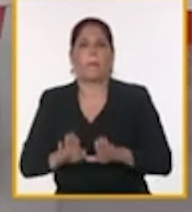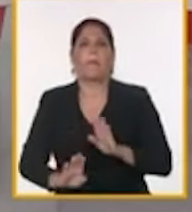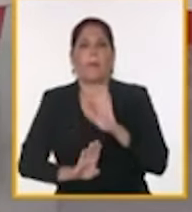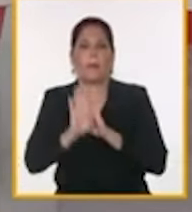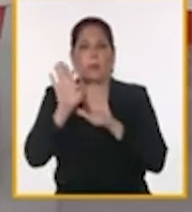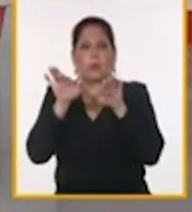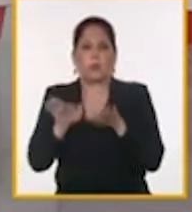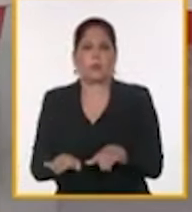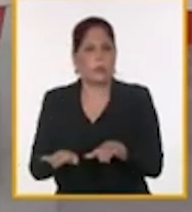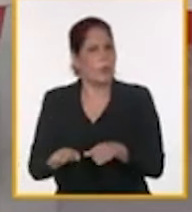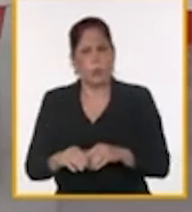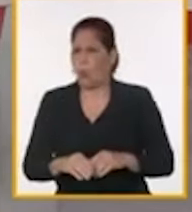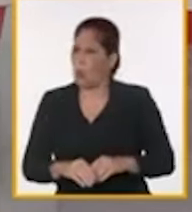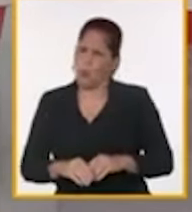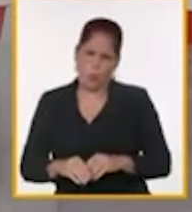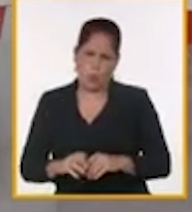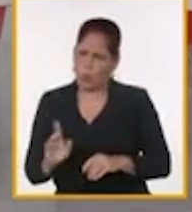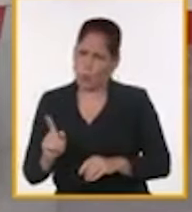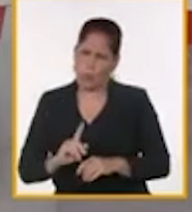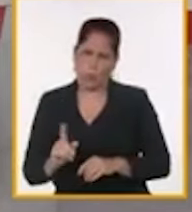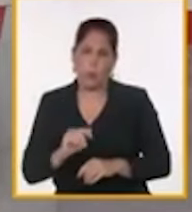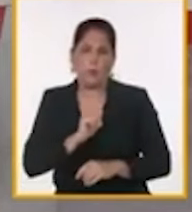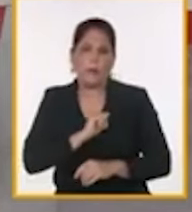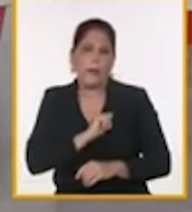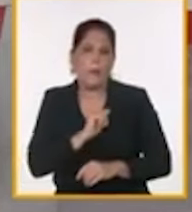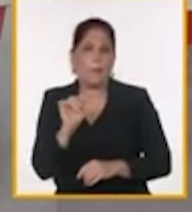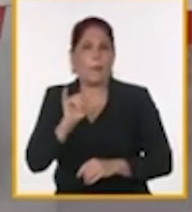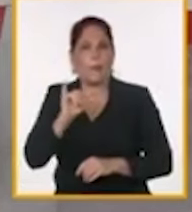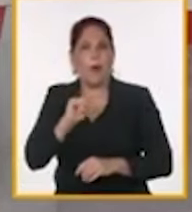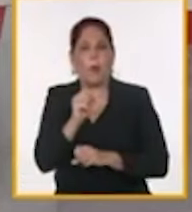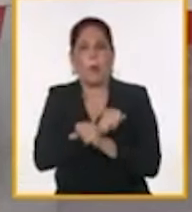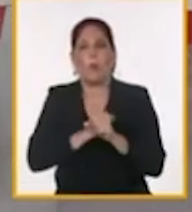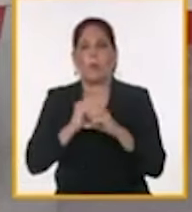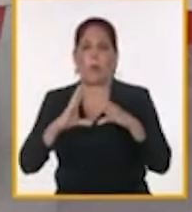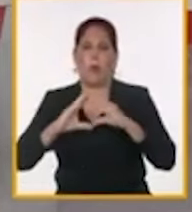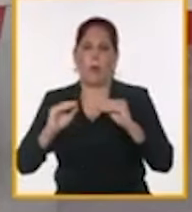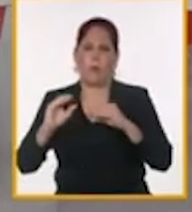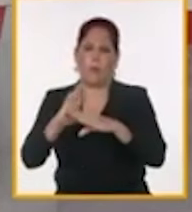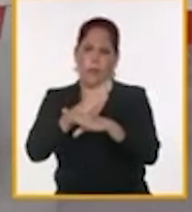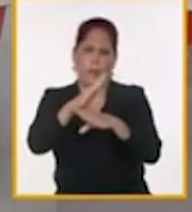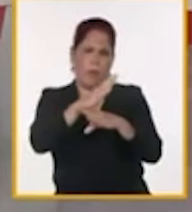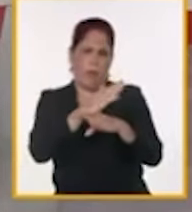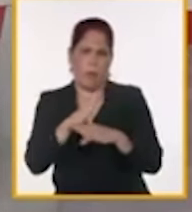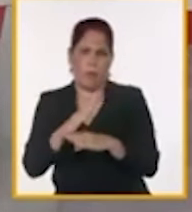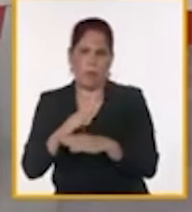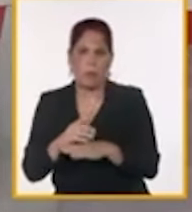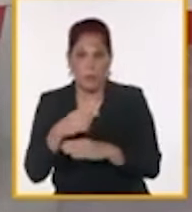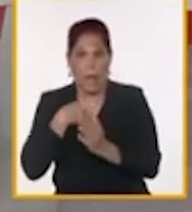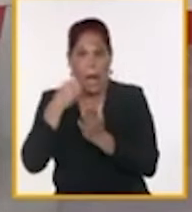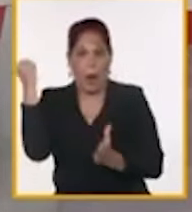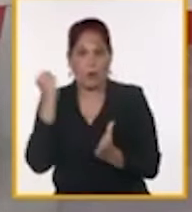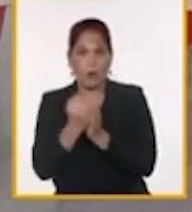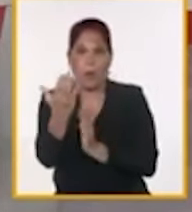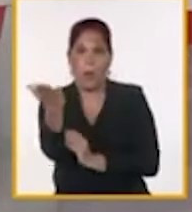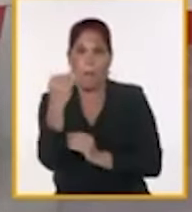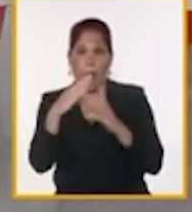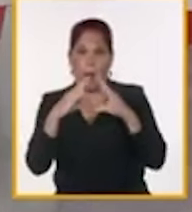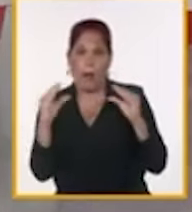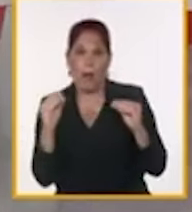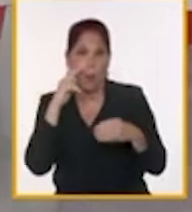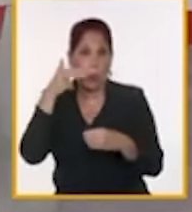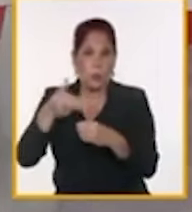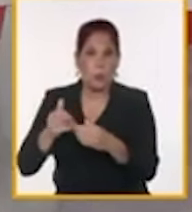mover la maquinaria. Es lo que hemos conversado, hemos tenido algunos comentarios, las personas dicen, van a autorizar a traer más carros si no hay